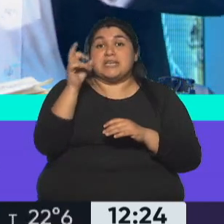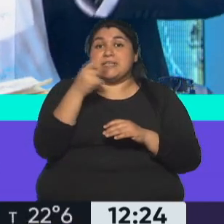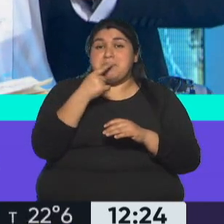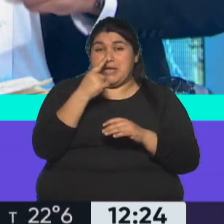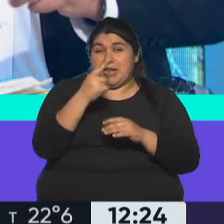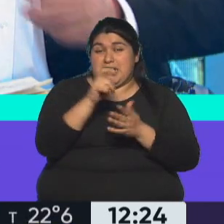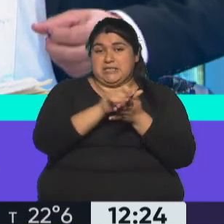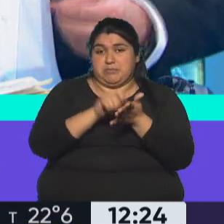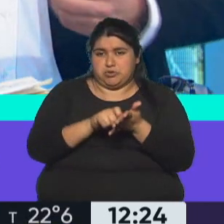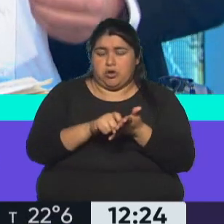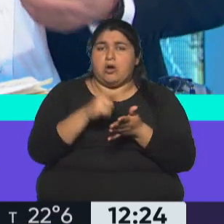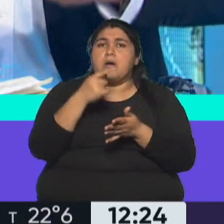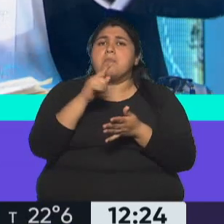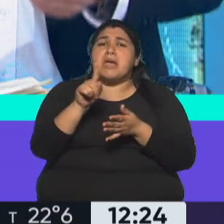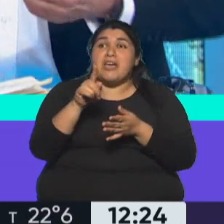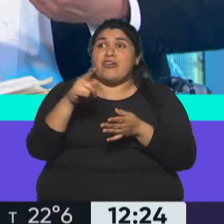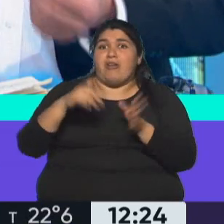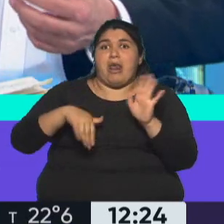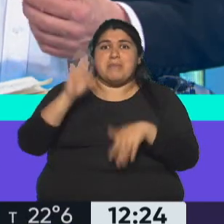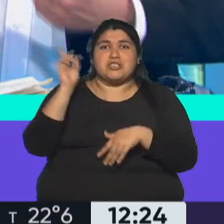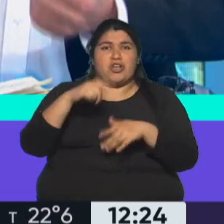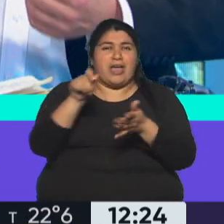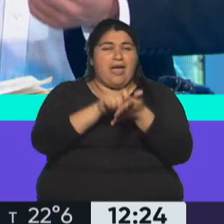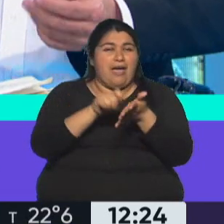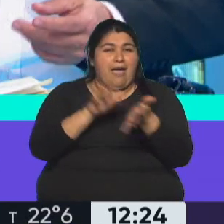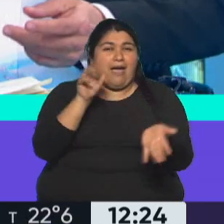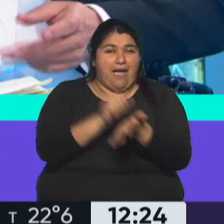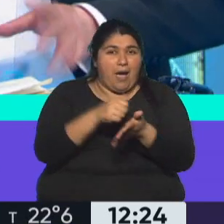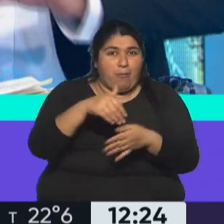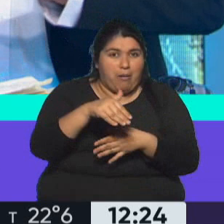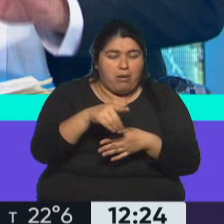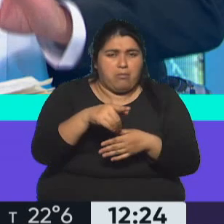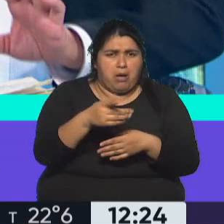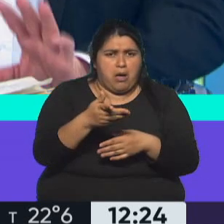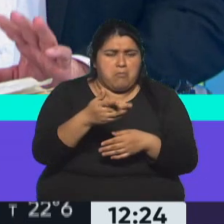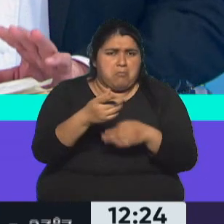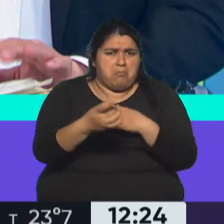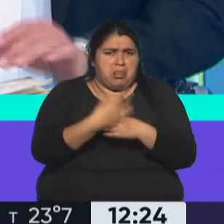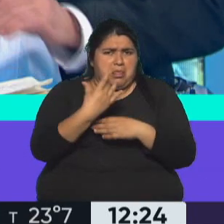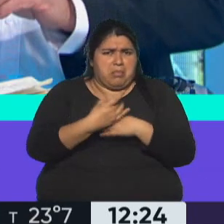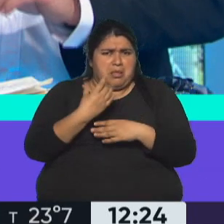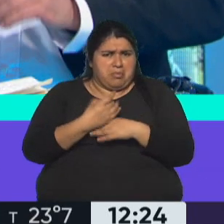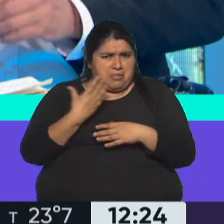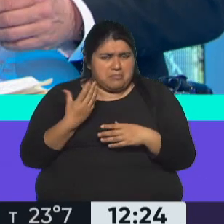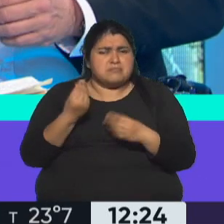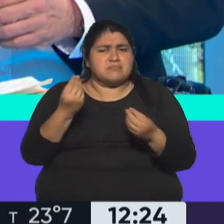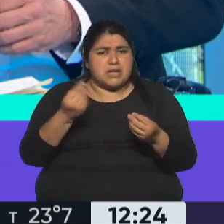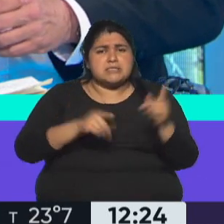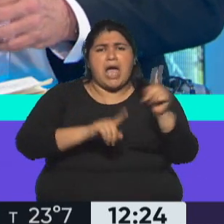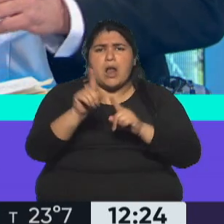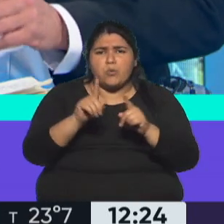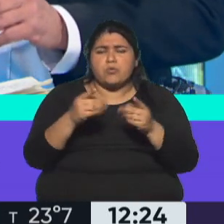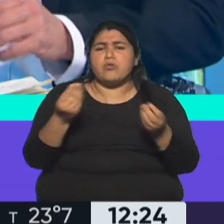Pero muchos se encontraban con que empiezan a ser rebotados por la página de la AFIP. Dos o tres aclaraciones. Una, si